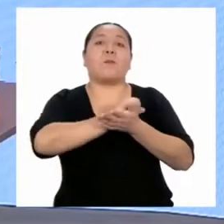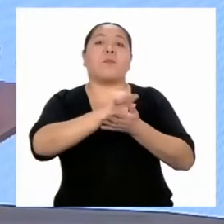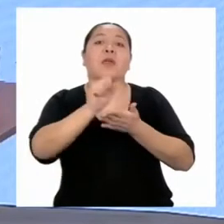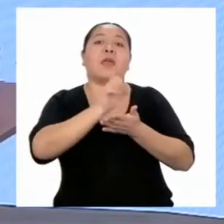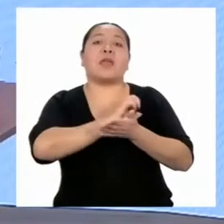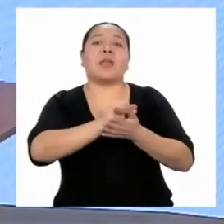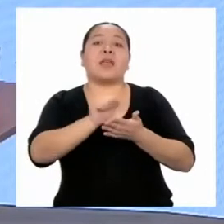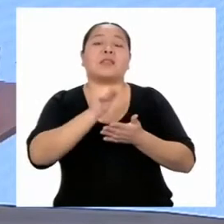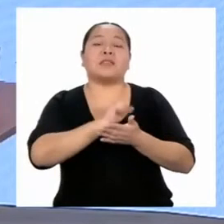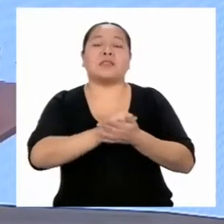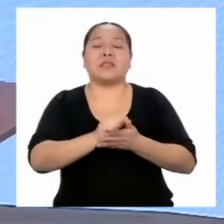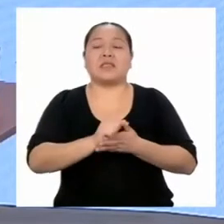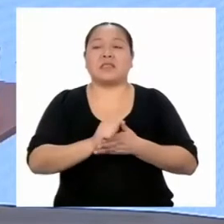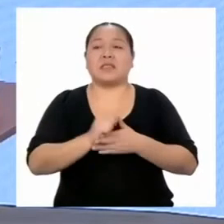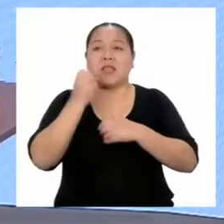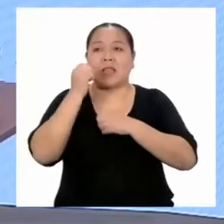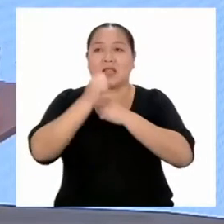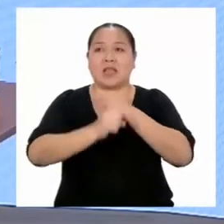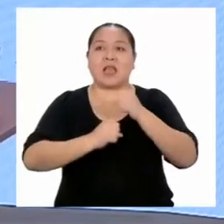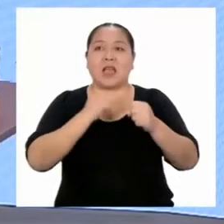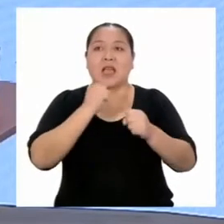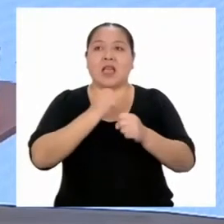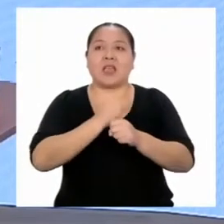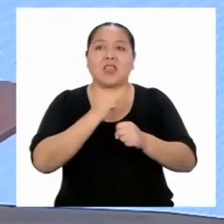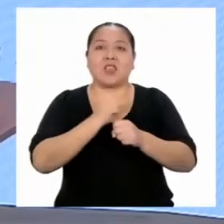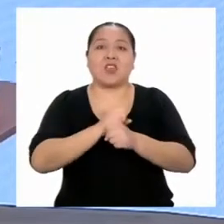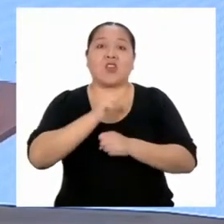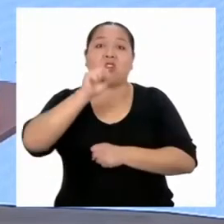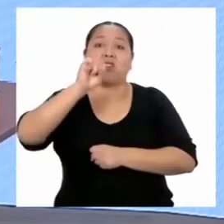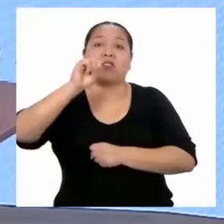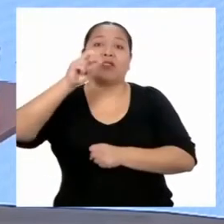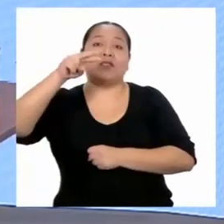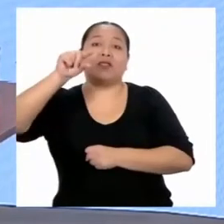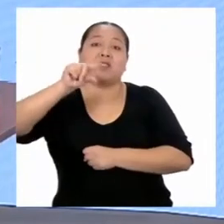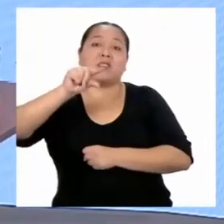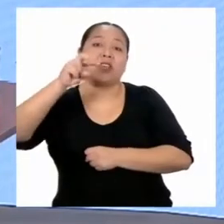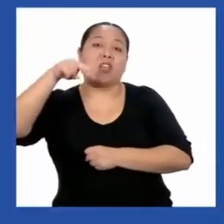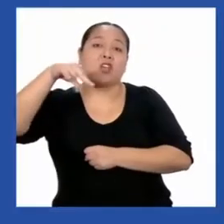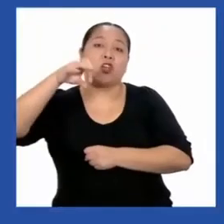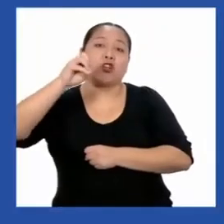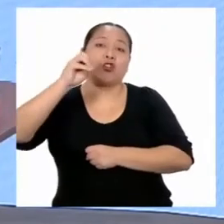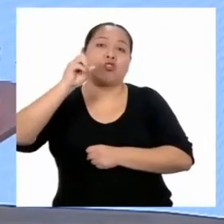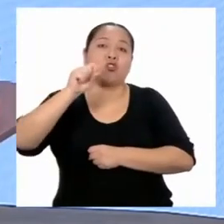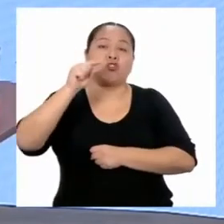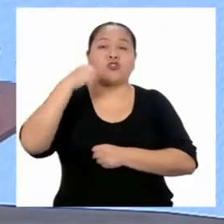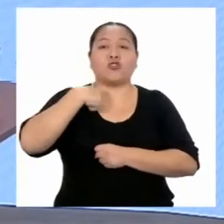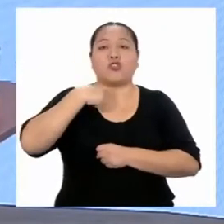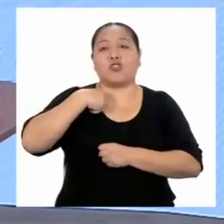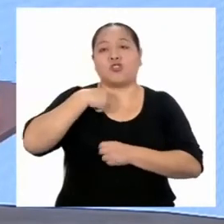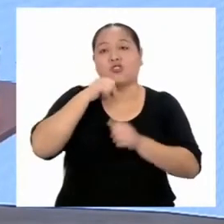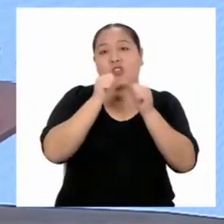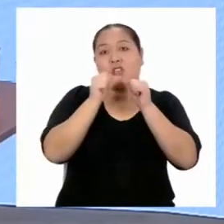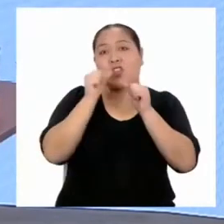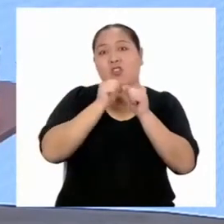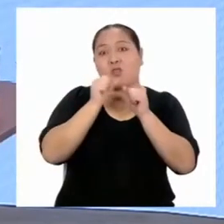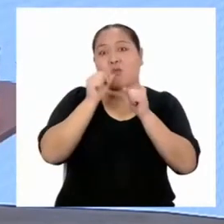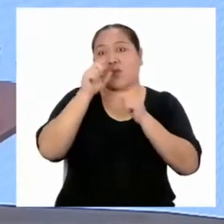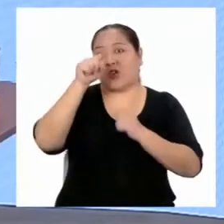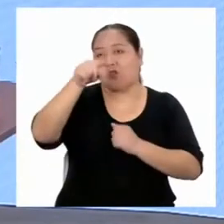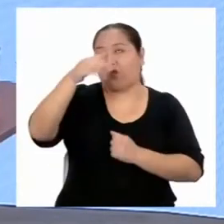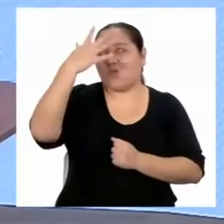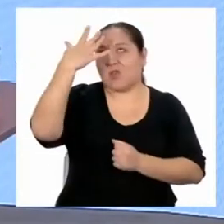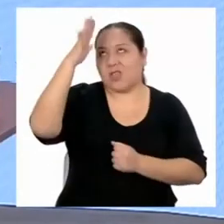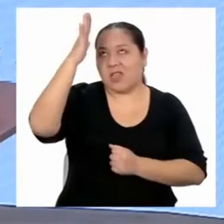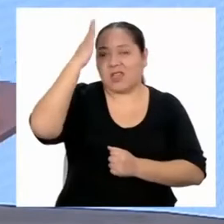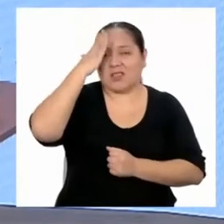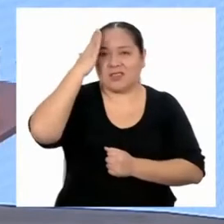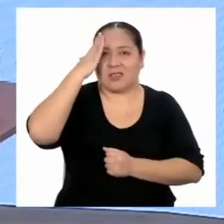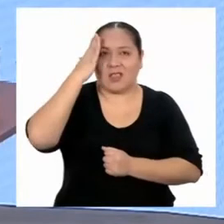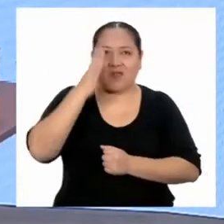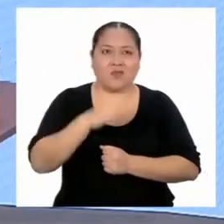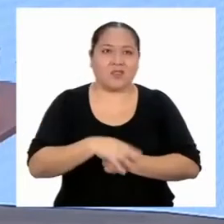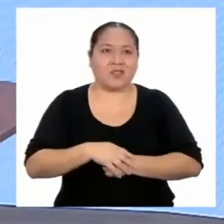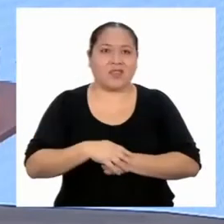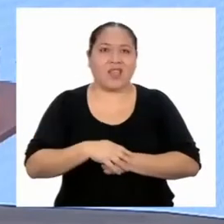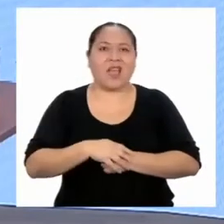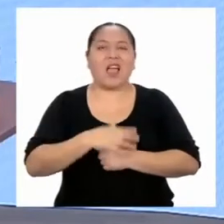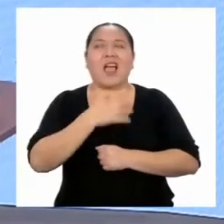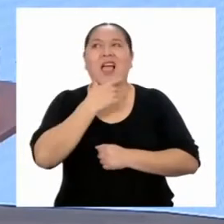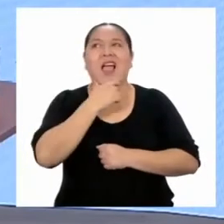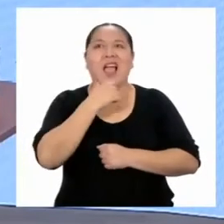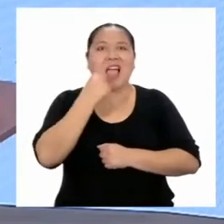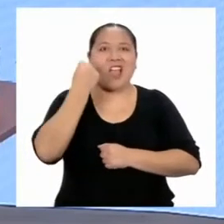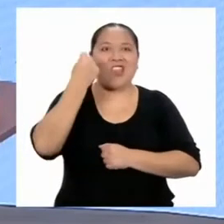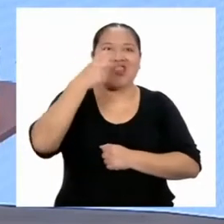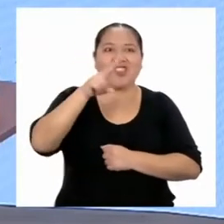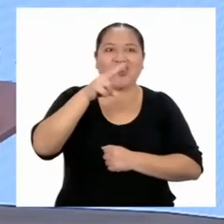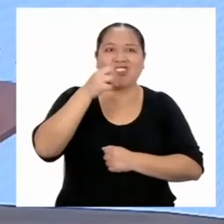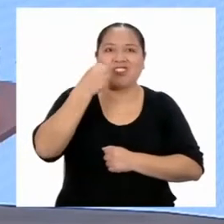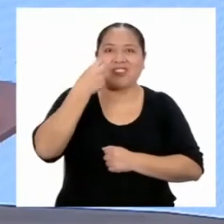signos zodiacales. Yo soy ese número que ya tú sabes. Signos zodiacales. ¡Ah! ¡Ya sé! Son